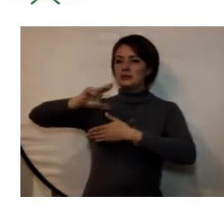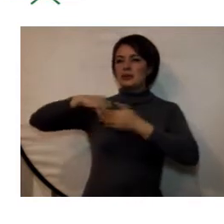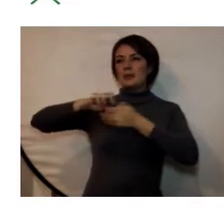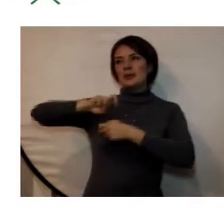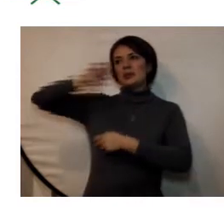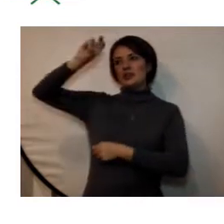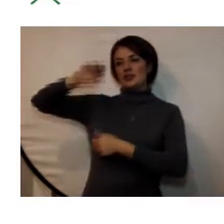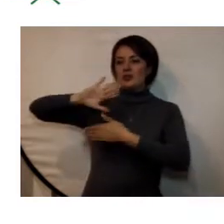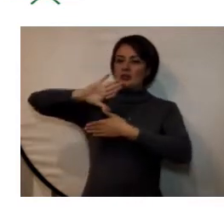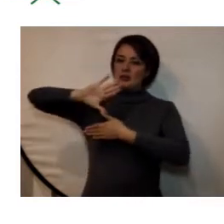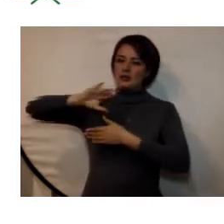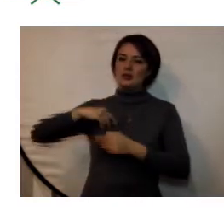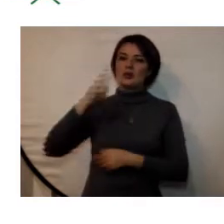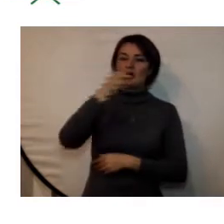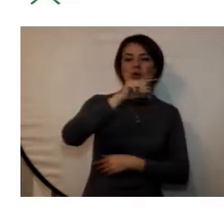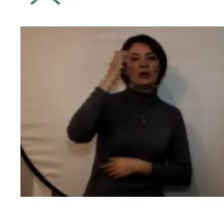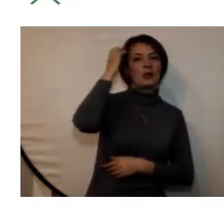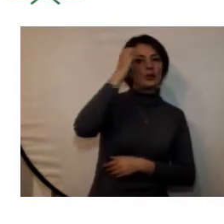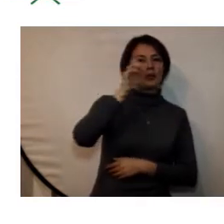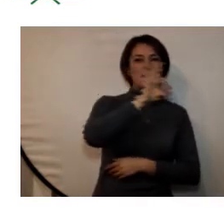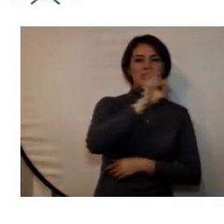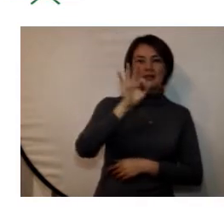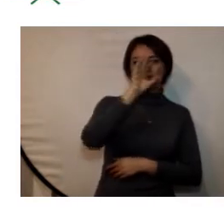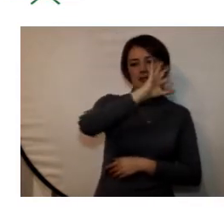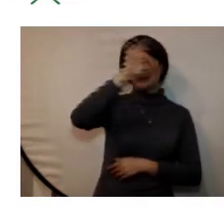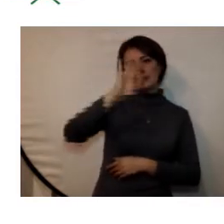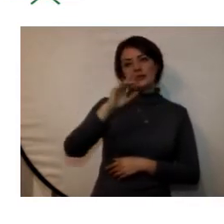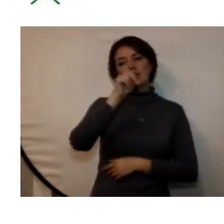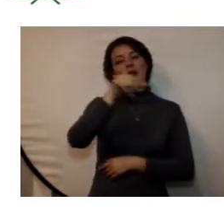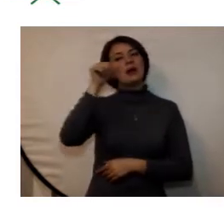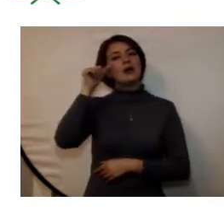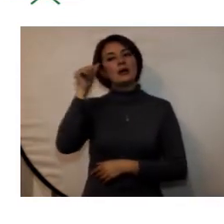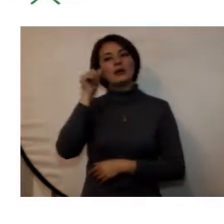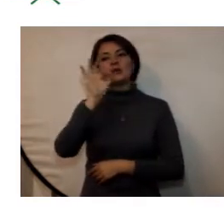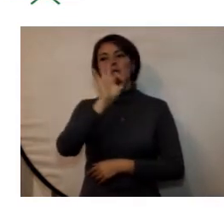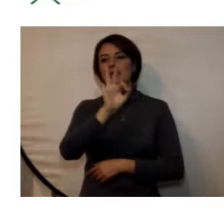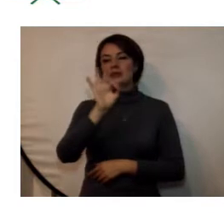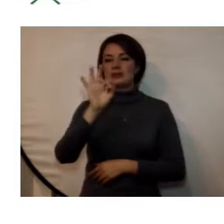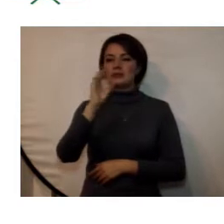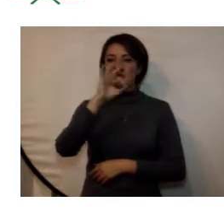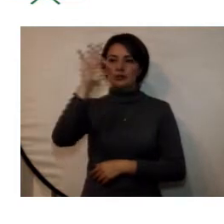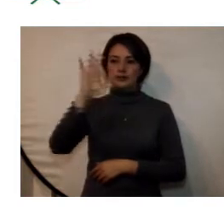del norte seguido por europa con un 33% y asia con un 3%